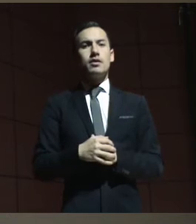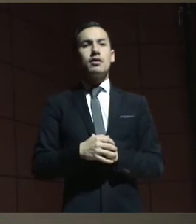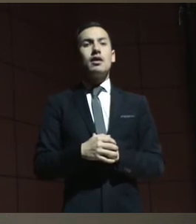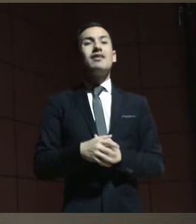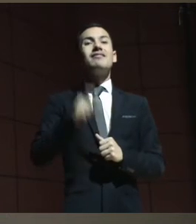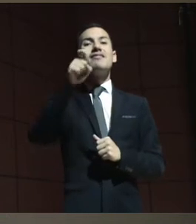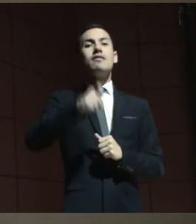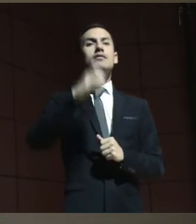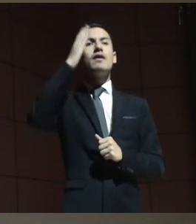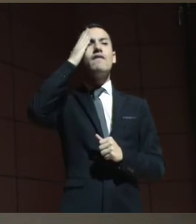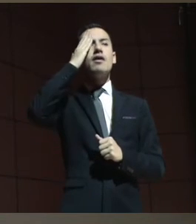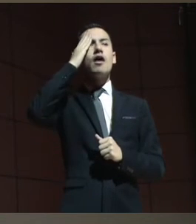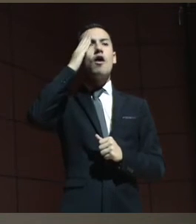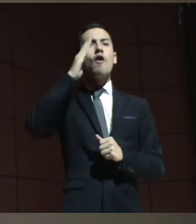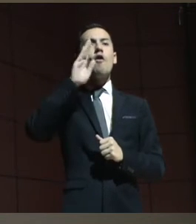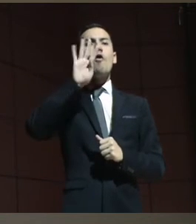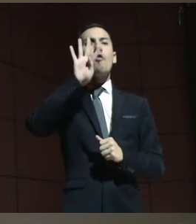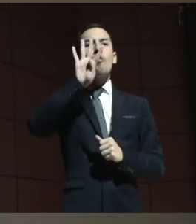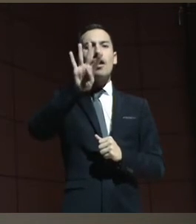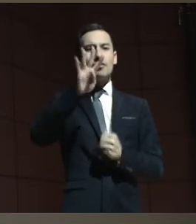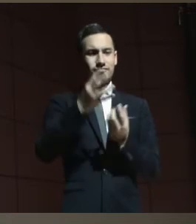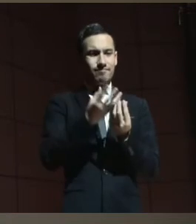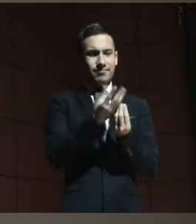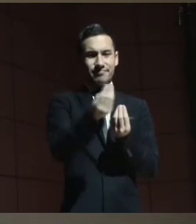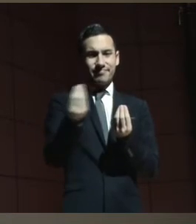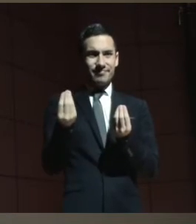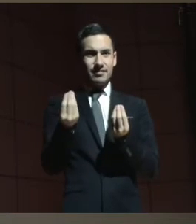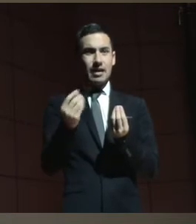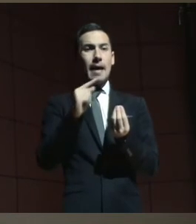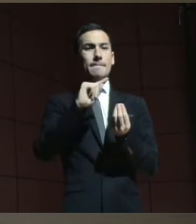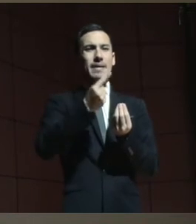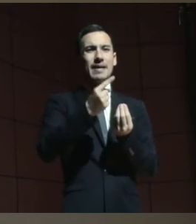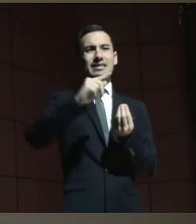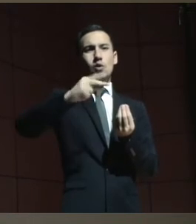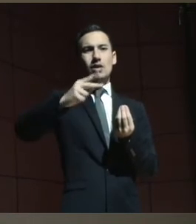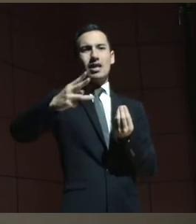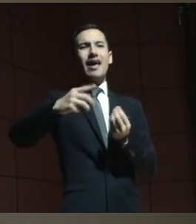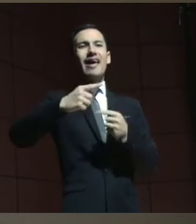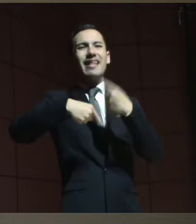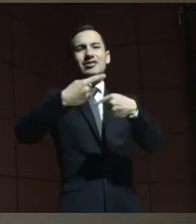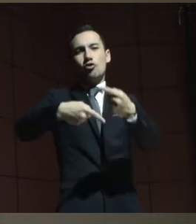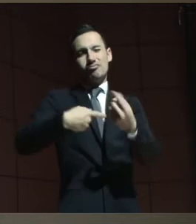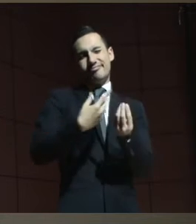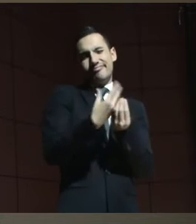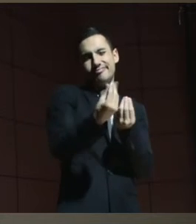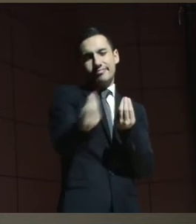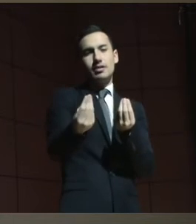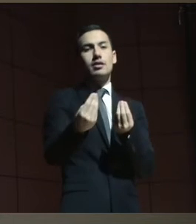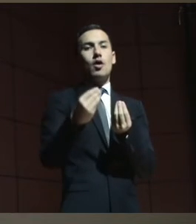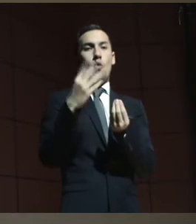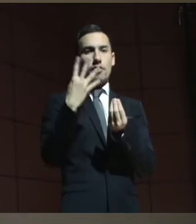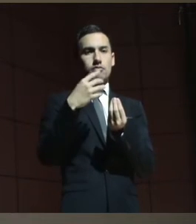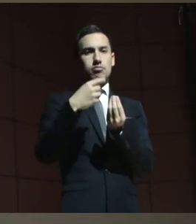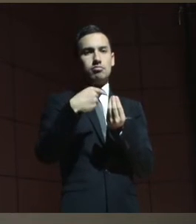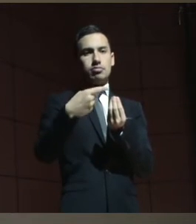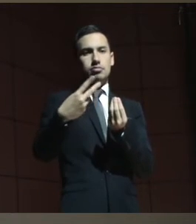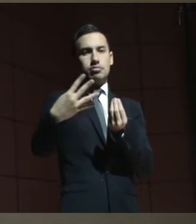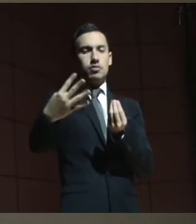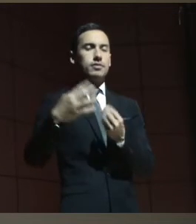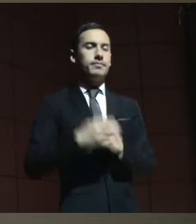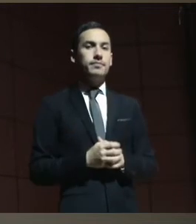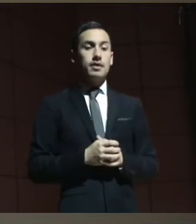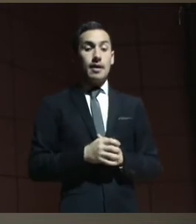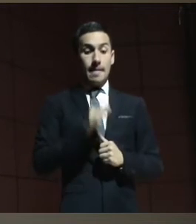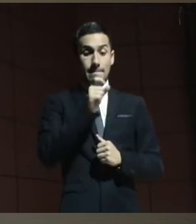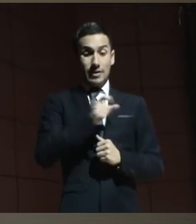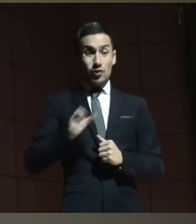que hay cuatro generaciones de derechos. Los derechos de primera, segunda, tercera y cuarta generación. Las personas con